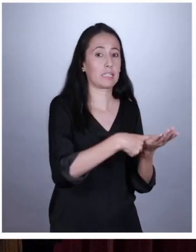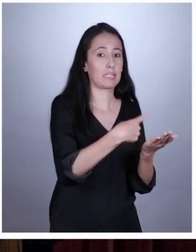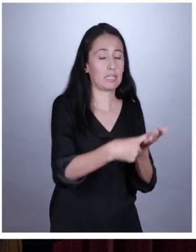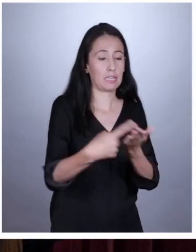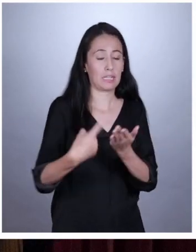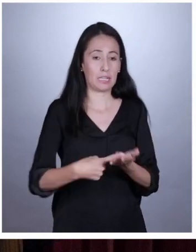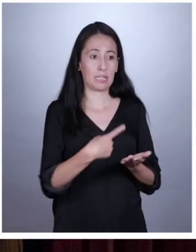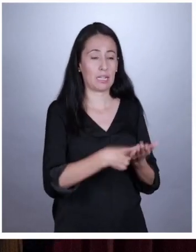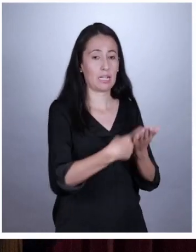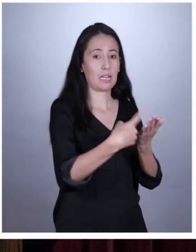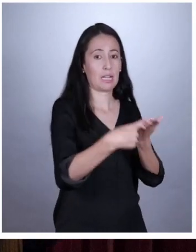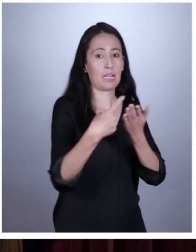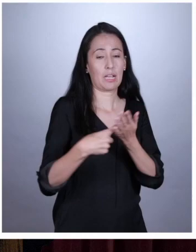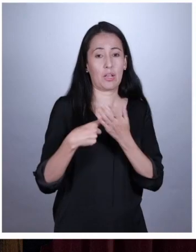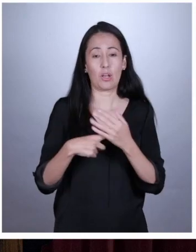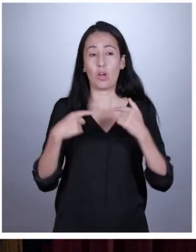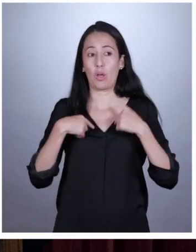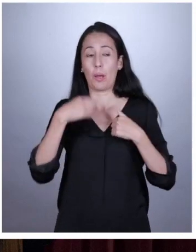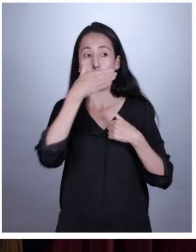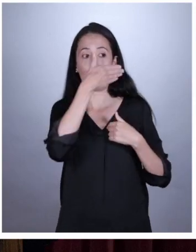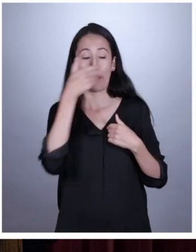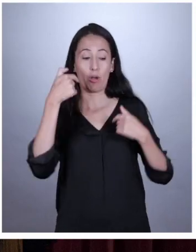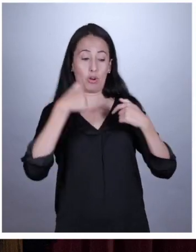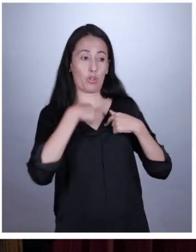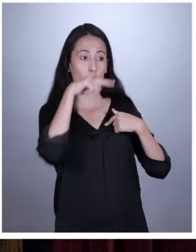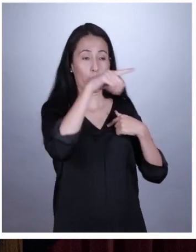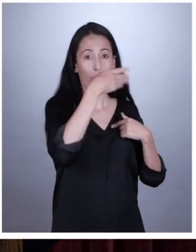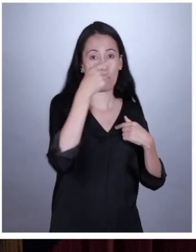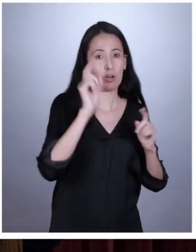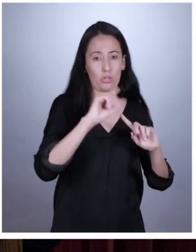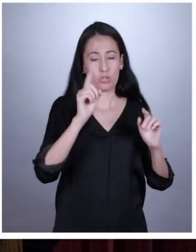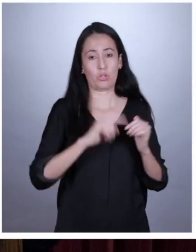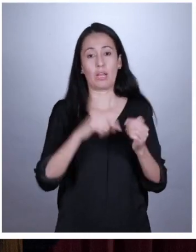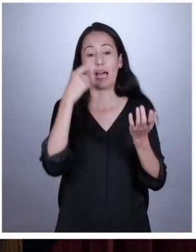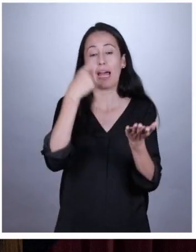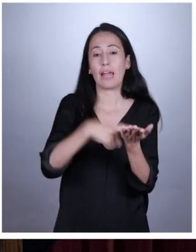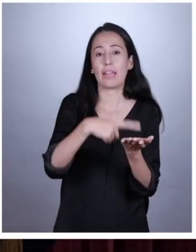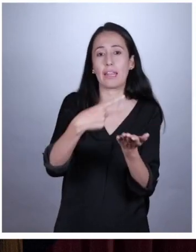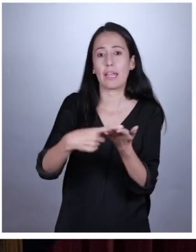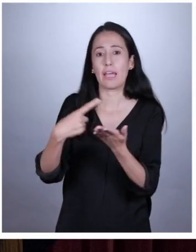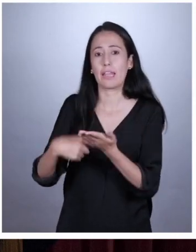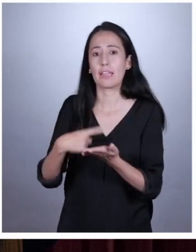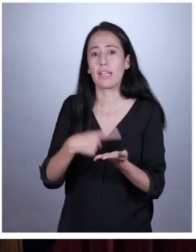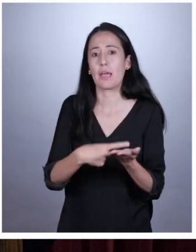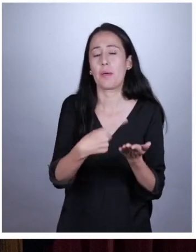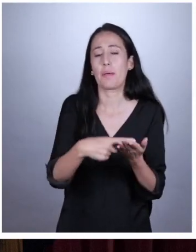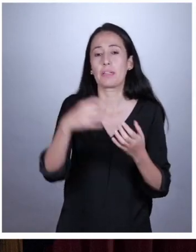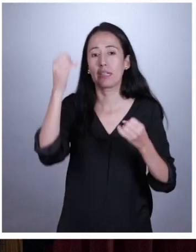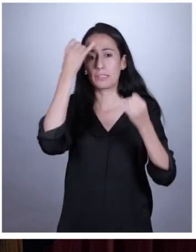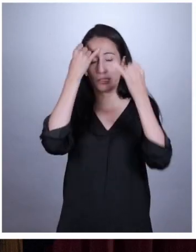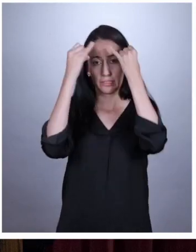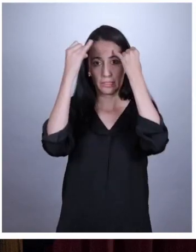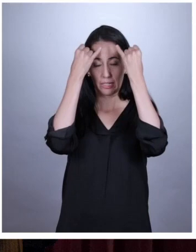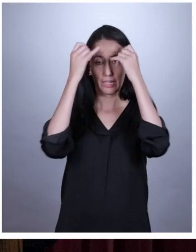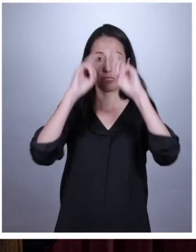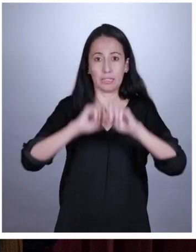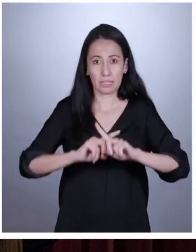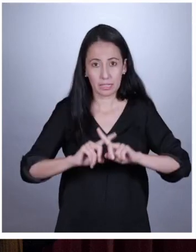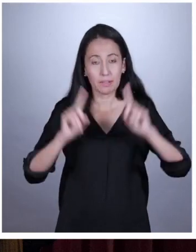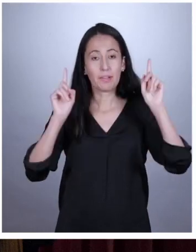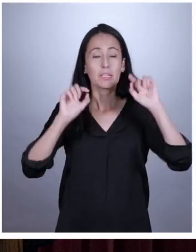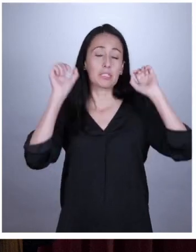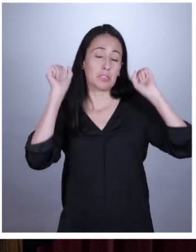no es para demostrar o decir que uno es mejor que el otro. Este debate es para demostrar que tenemos ideas diferentes,